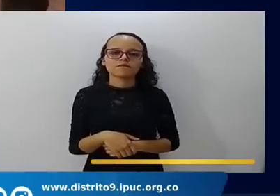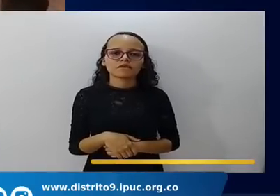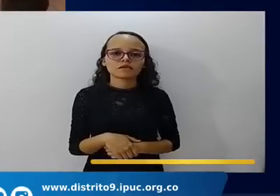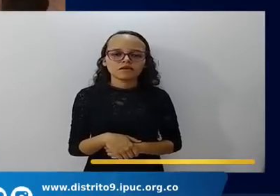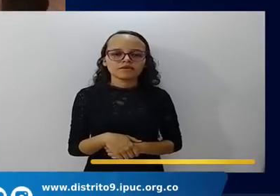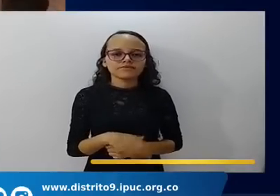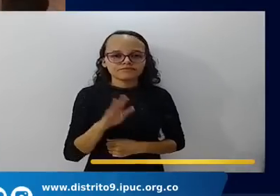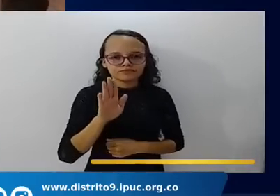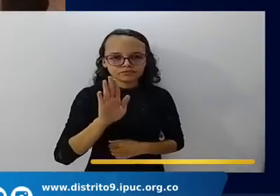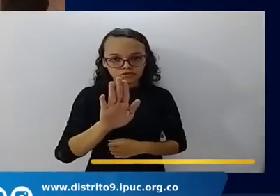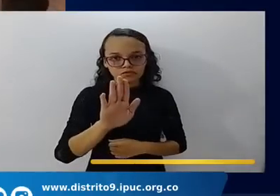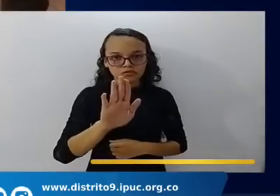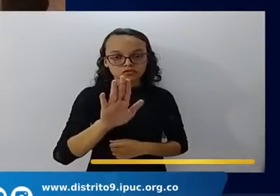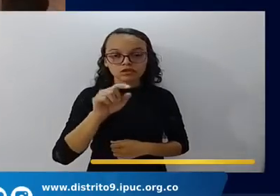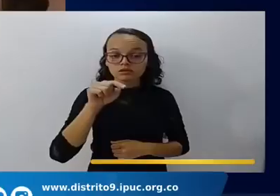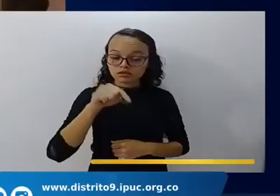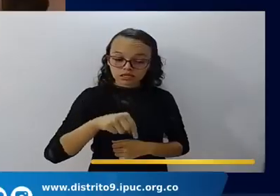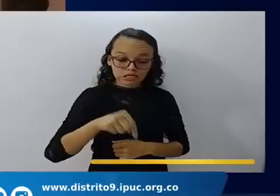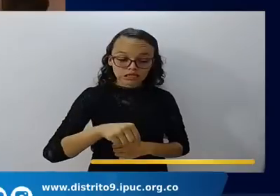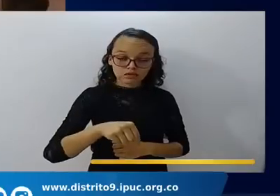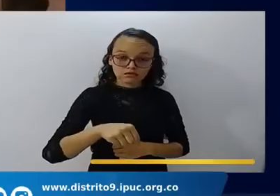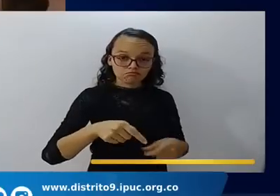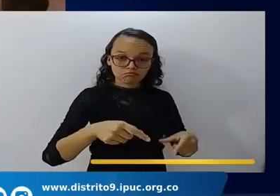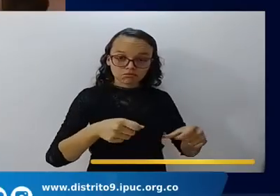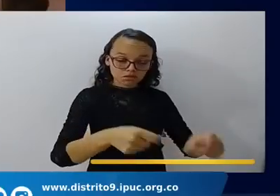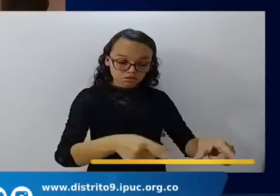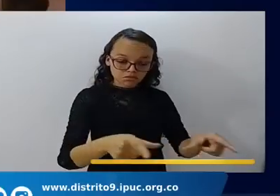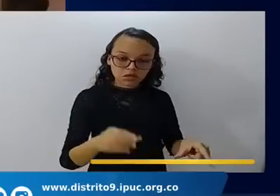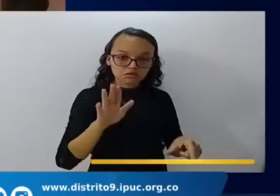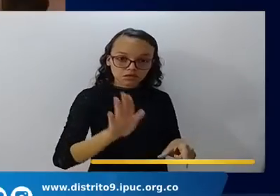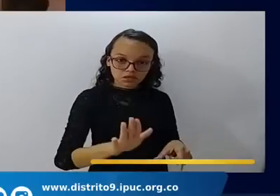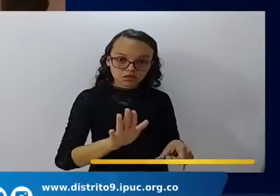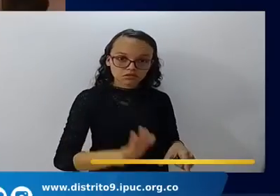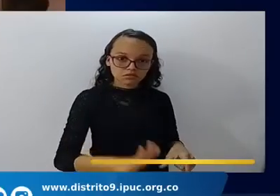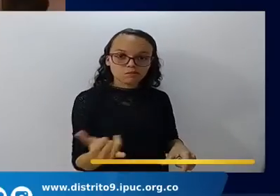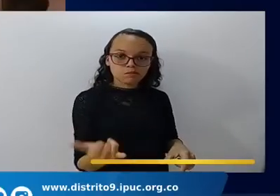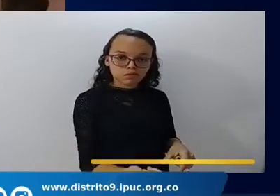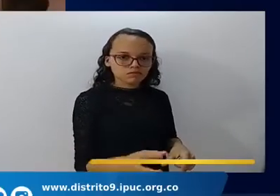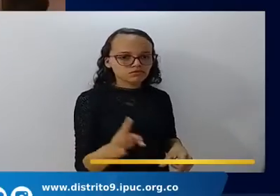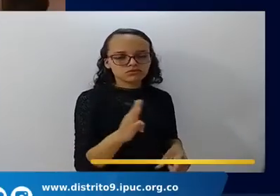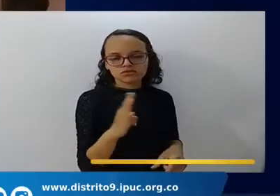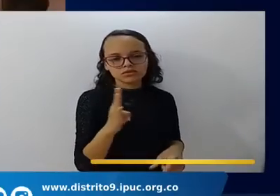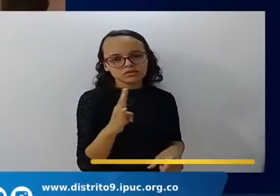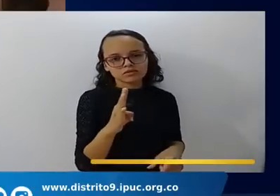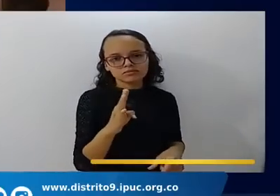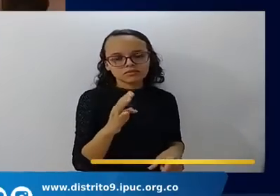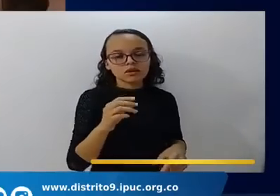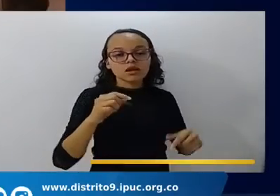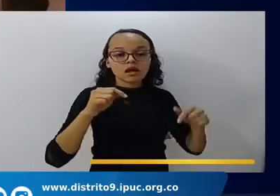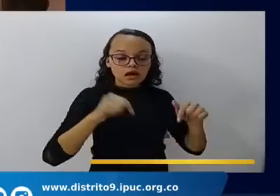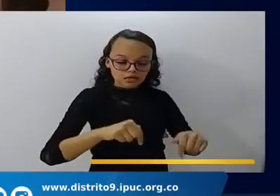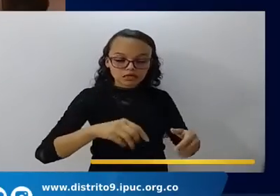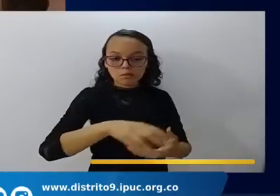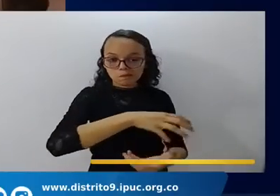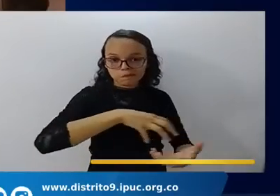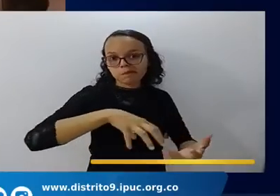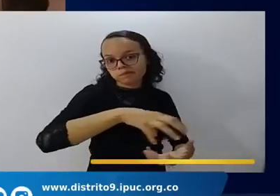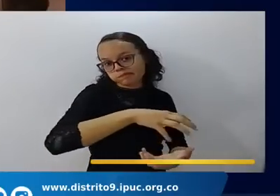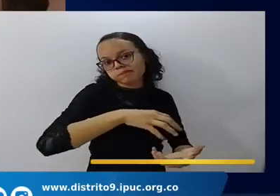usted no es de aquí está aquí pero no es de aquí estamos en el mundo